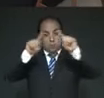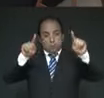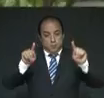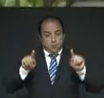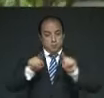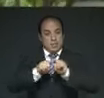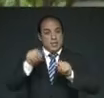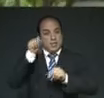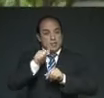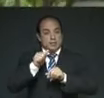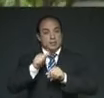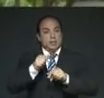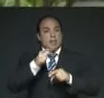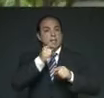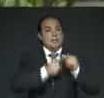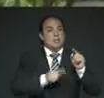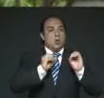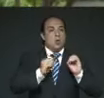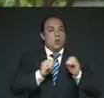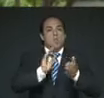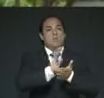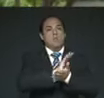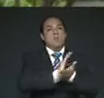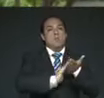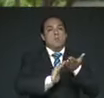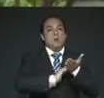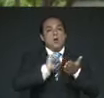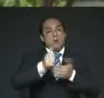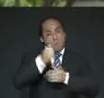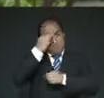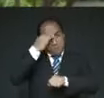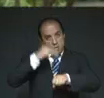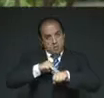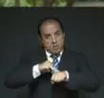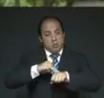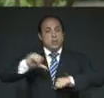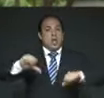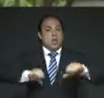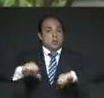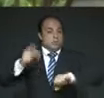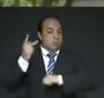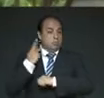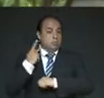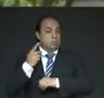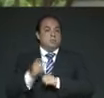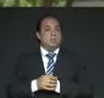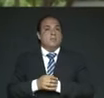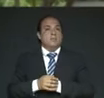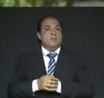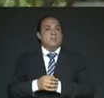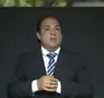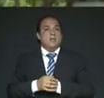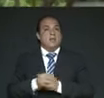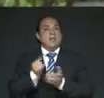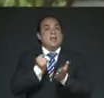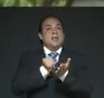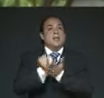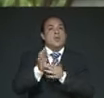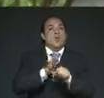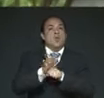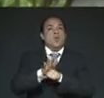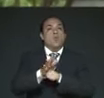desplaza y a veces borra otras memorias. Son acciones políticas que definen qué pasado